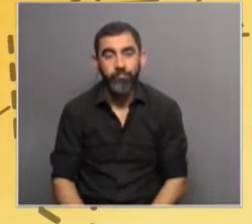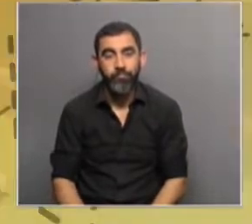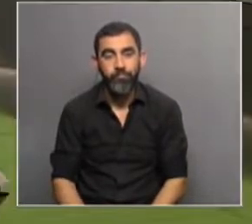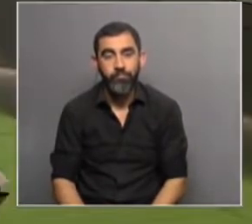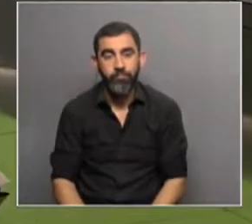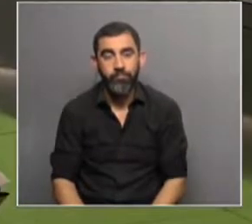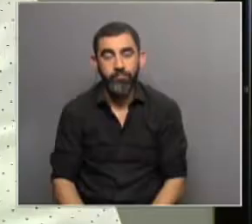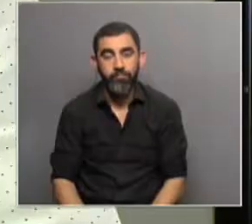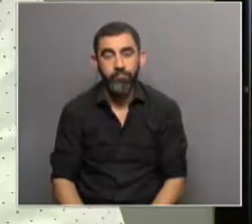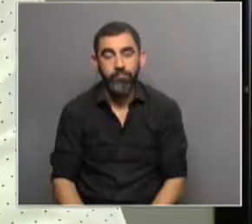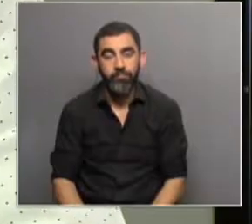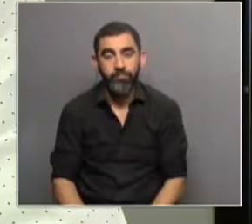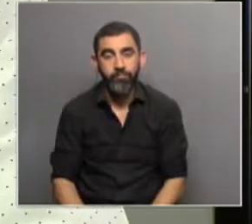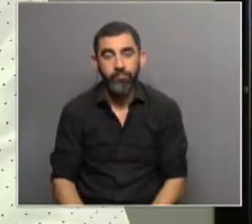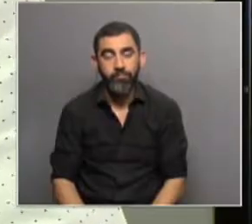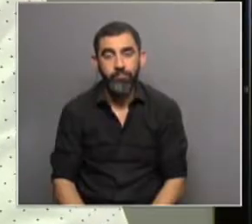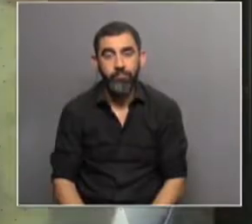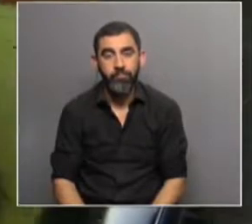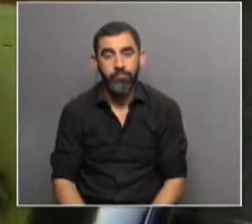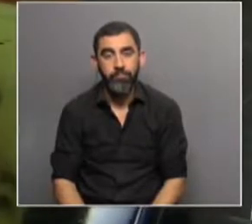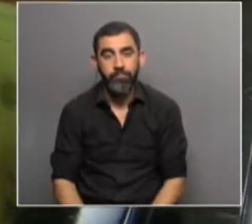próximo momento. Dale, dale, vamos a compartir esa parte.